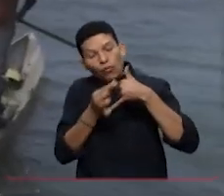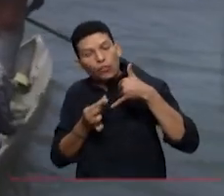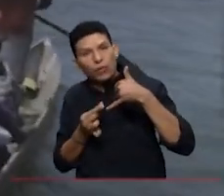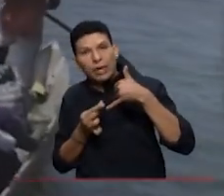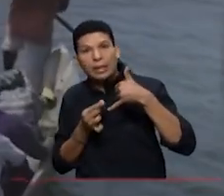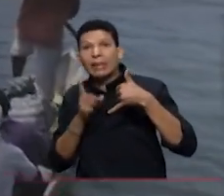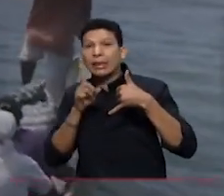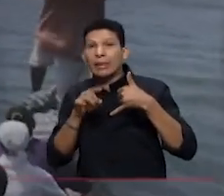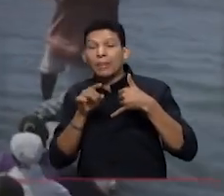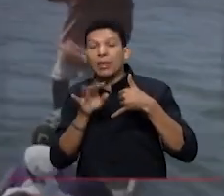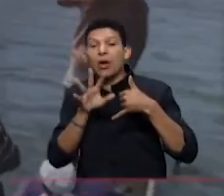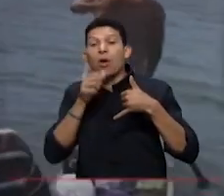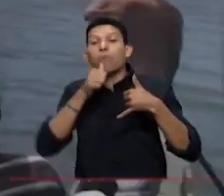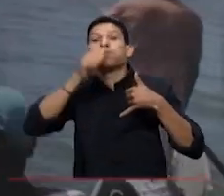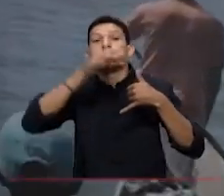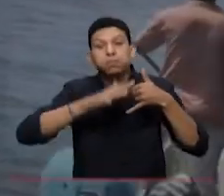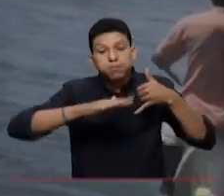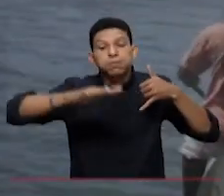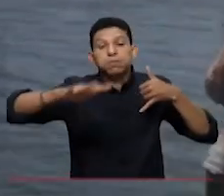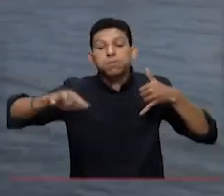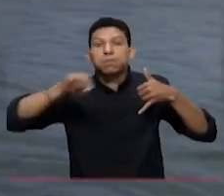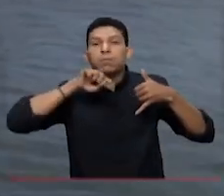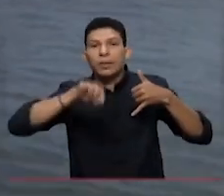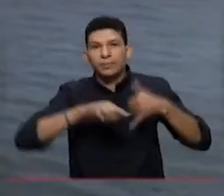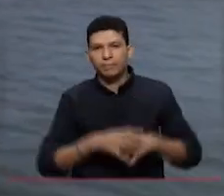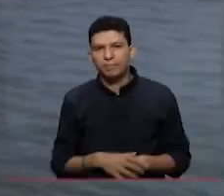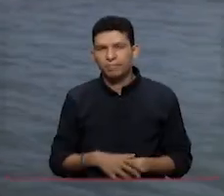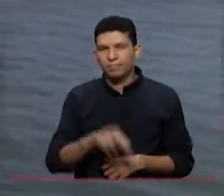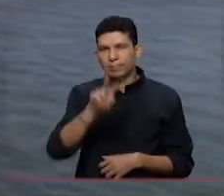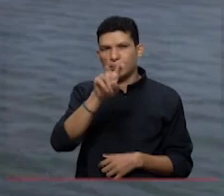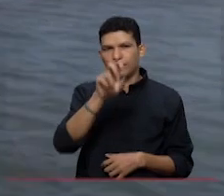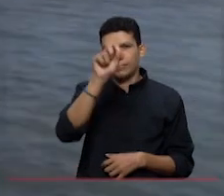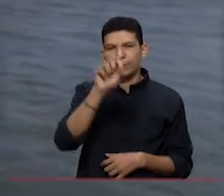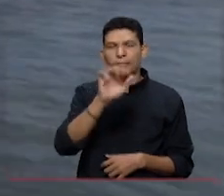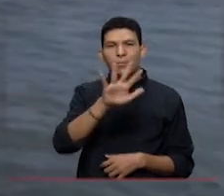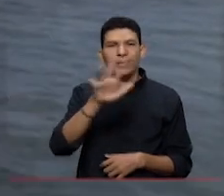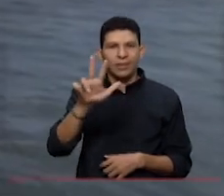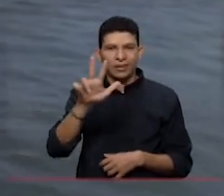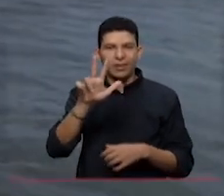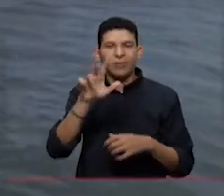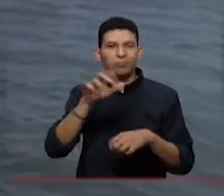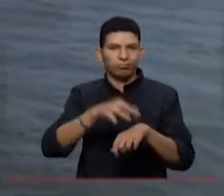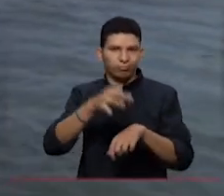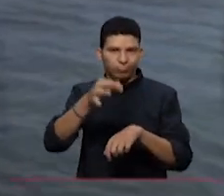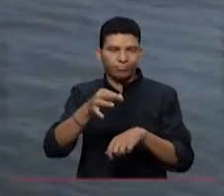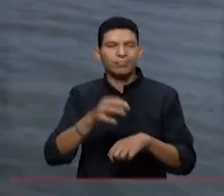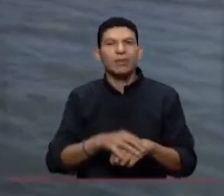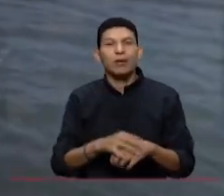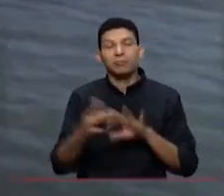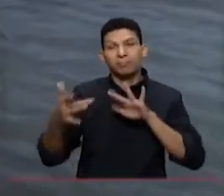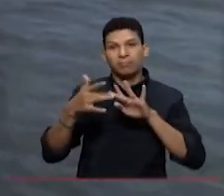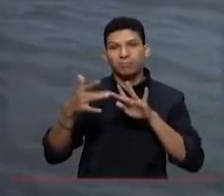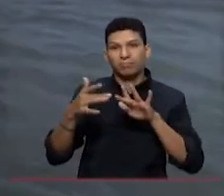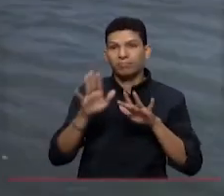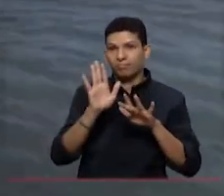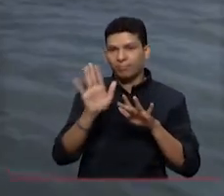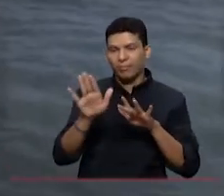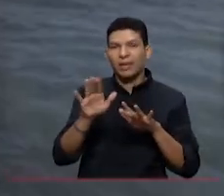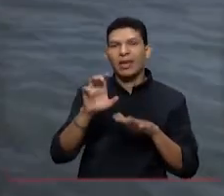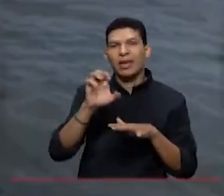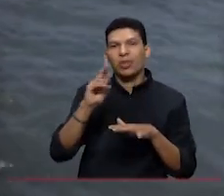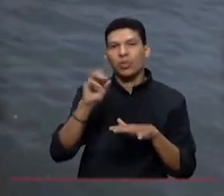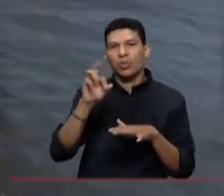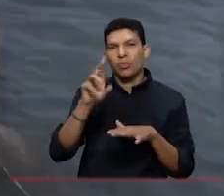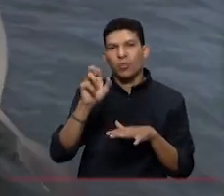incluye la parte marítima. Son las 7 y 53 minutos de la noche. Estamos en contacto directo con el biólogo Eduard Sevilla